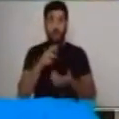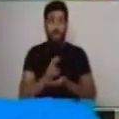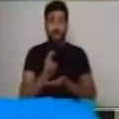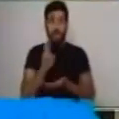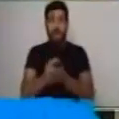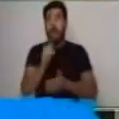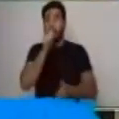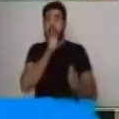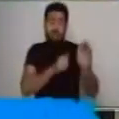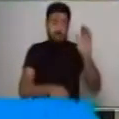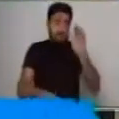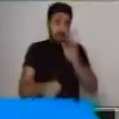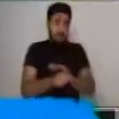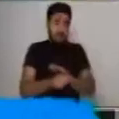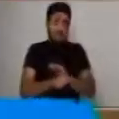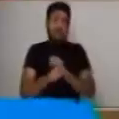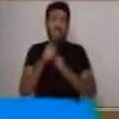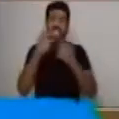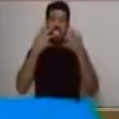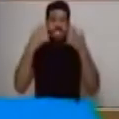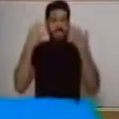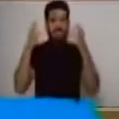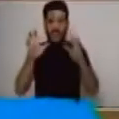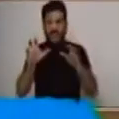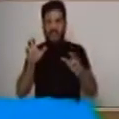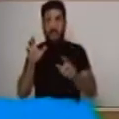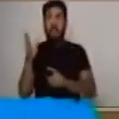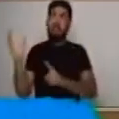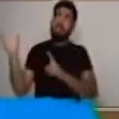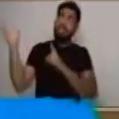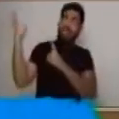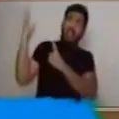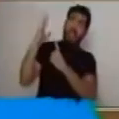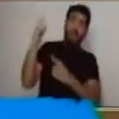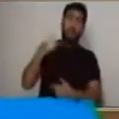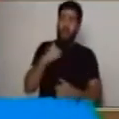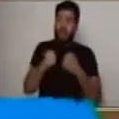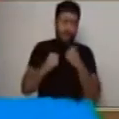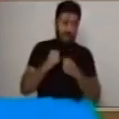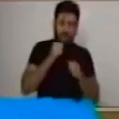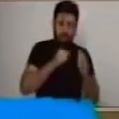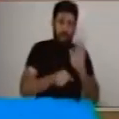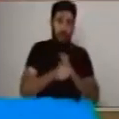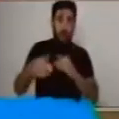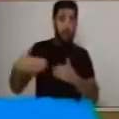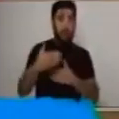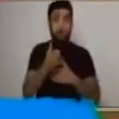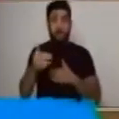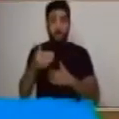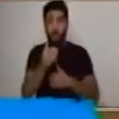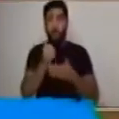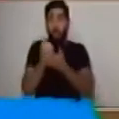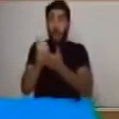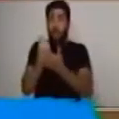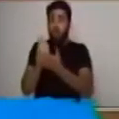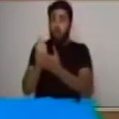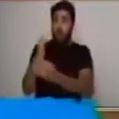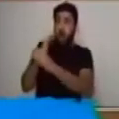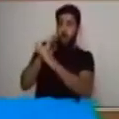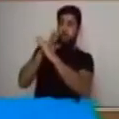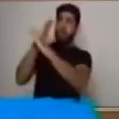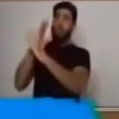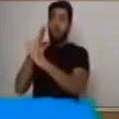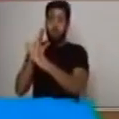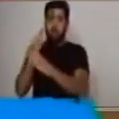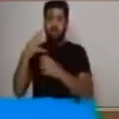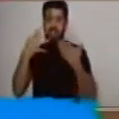tigre que lo seguía. Los peces salieron en auxilio y con sus colores lo